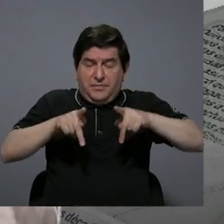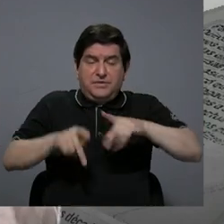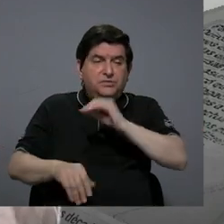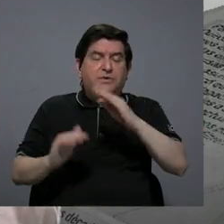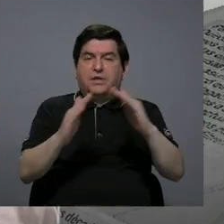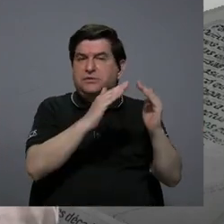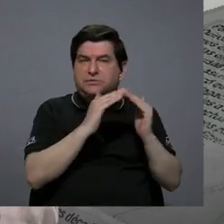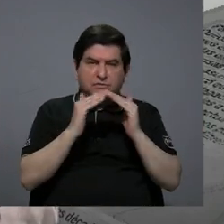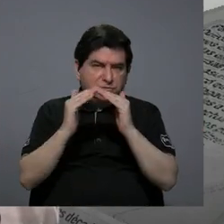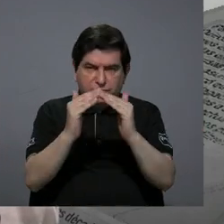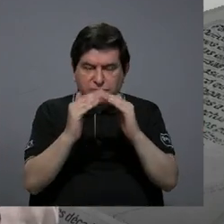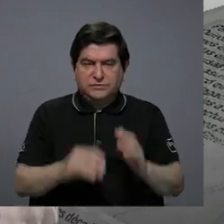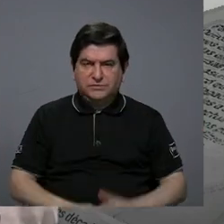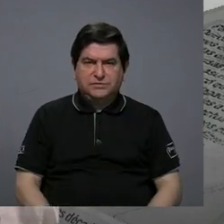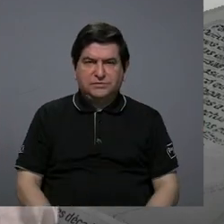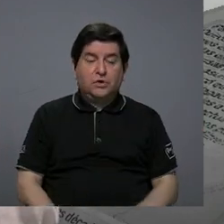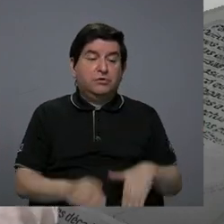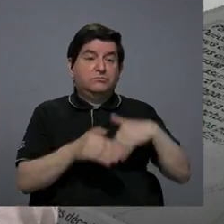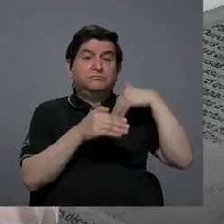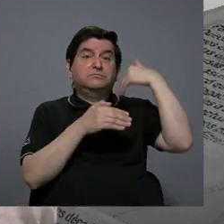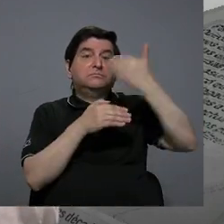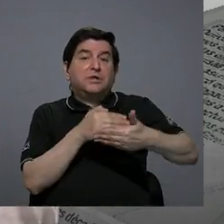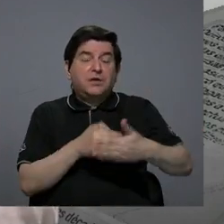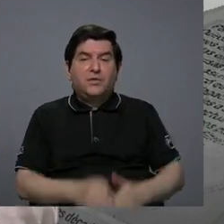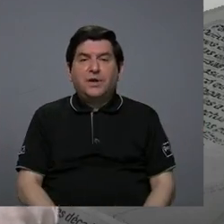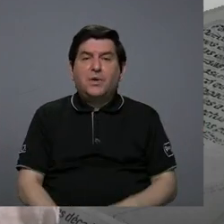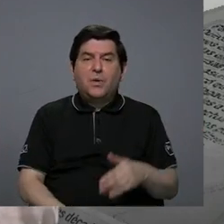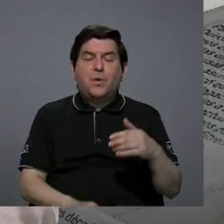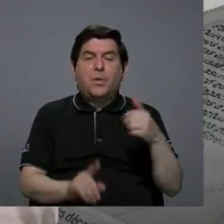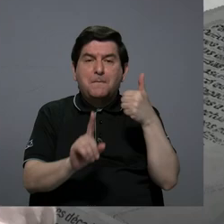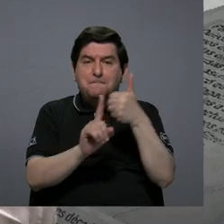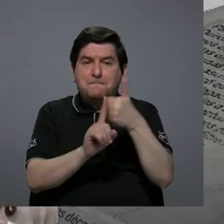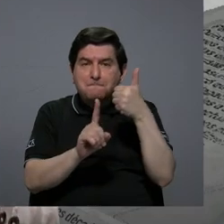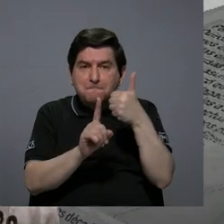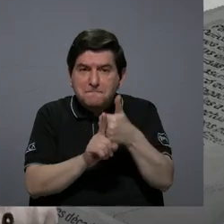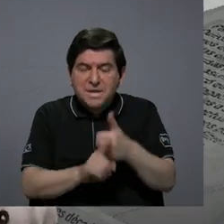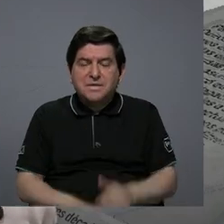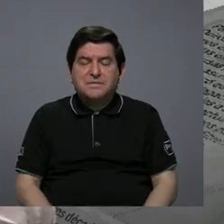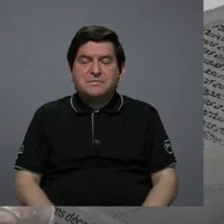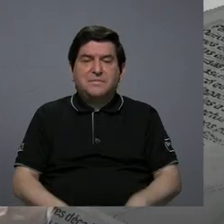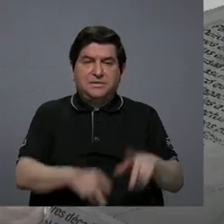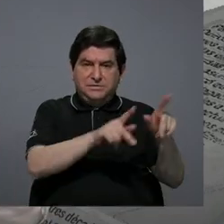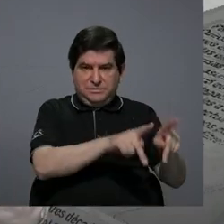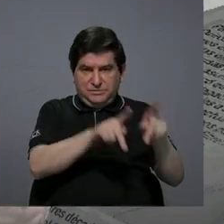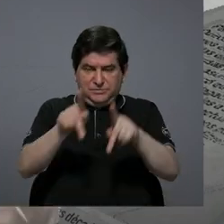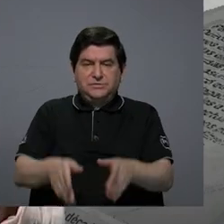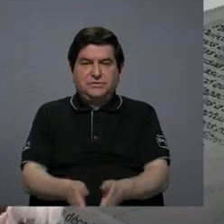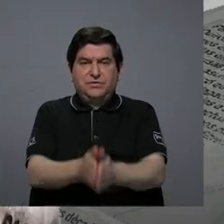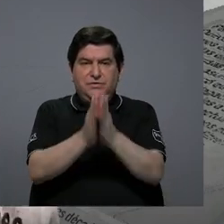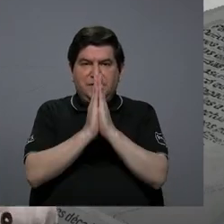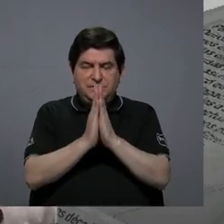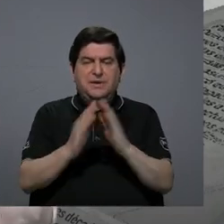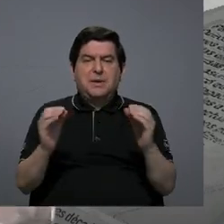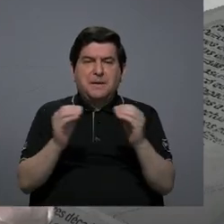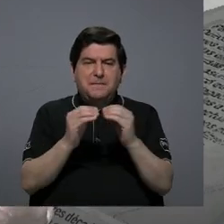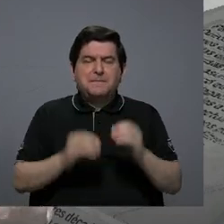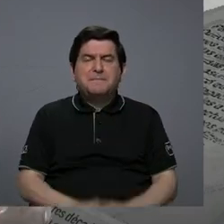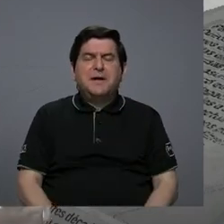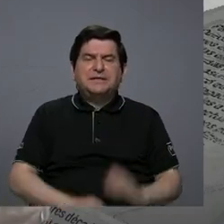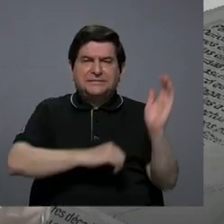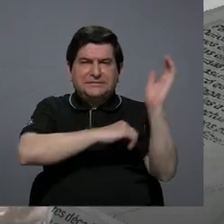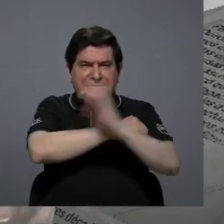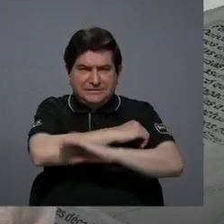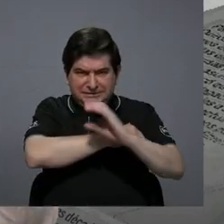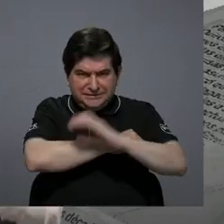poblaciones que después son los mismos sujetos que piden más criminalización,